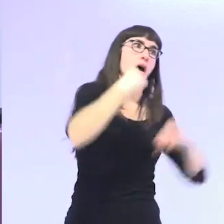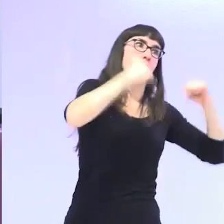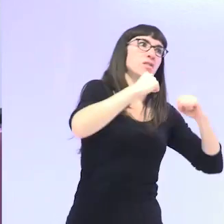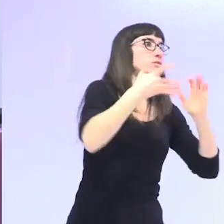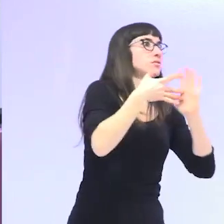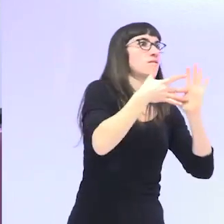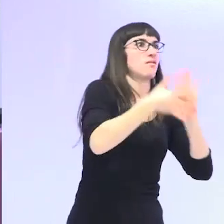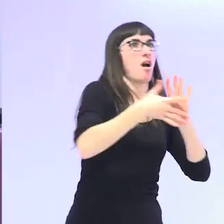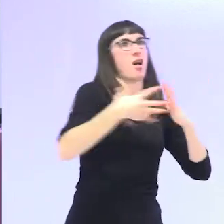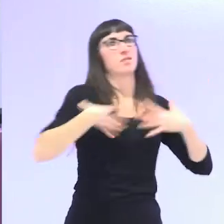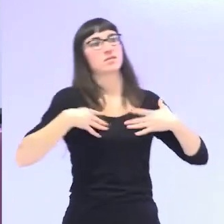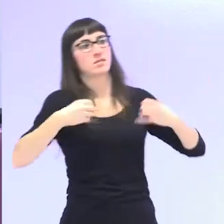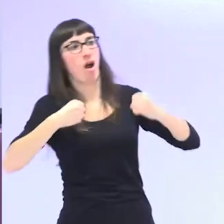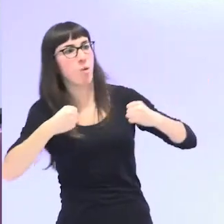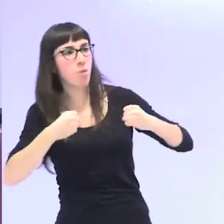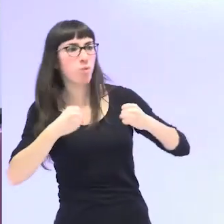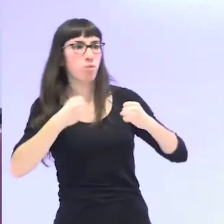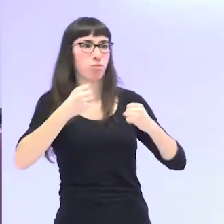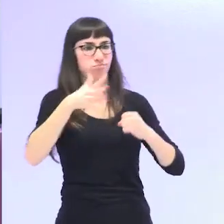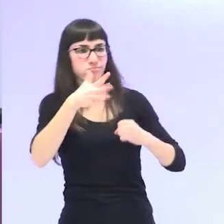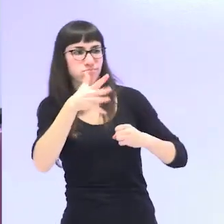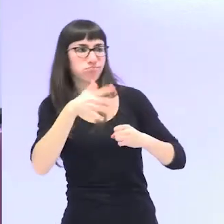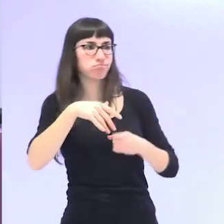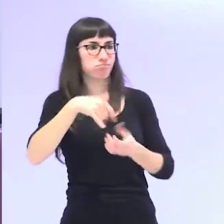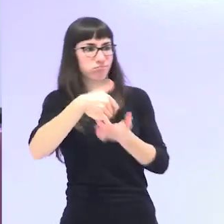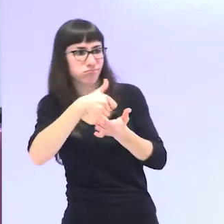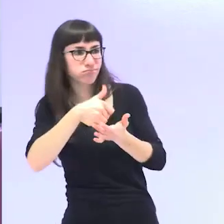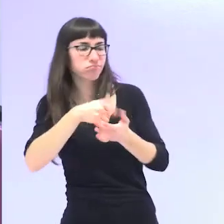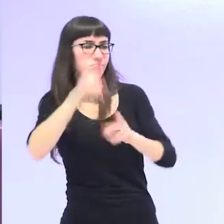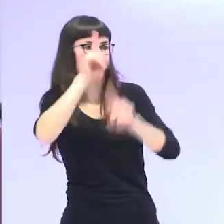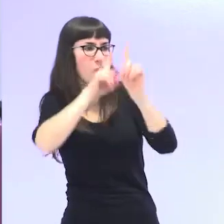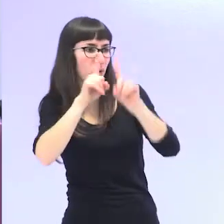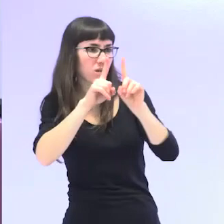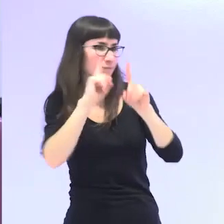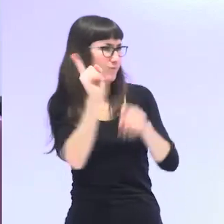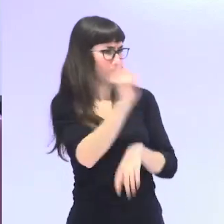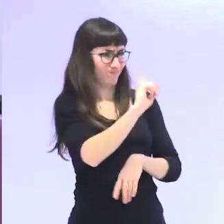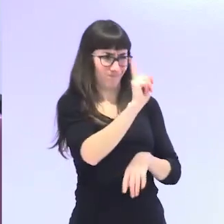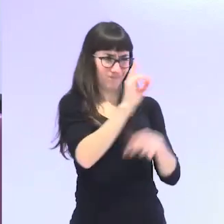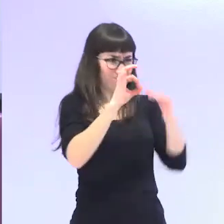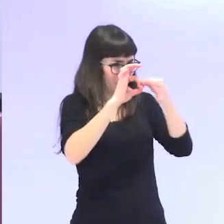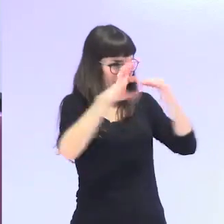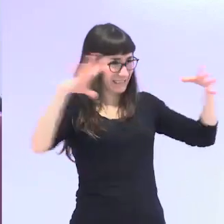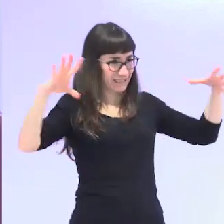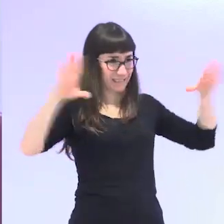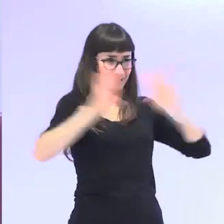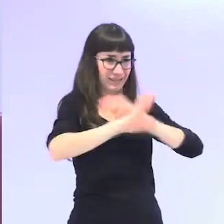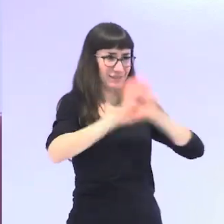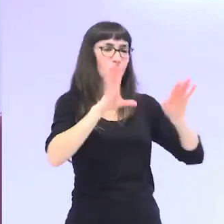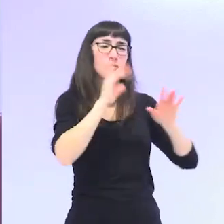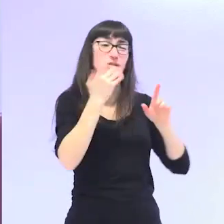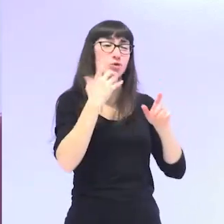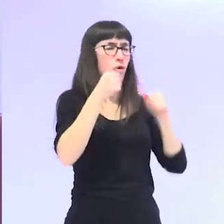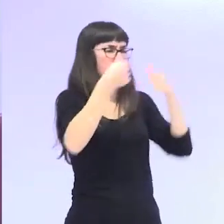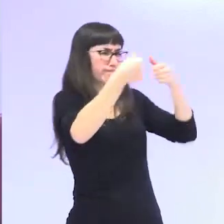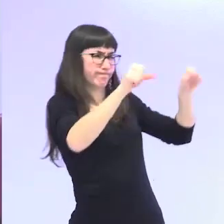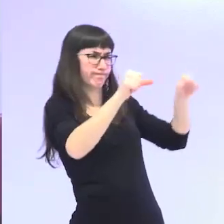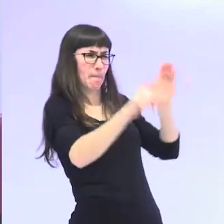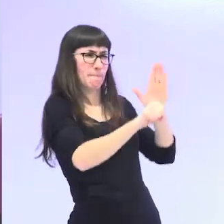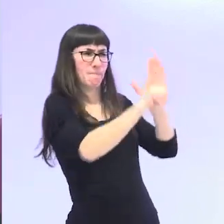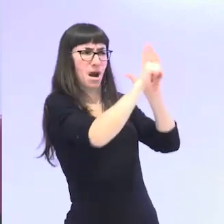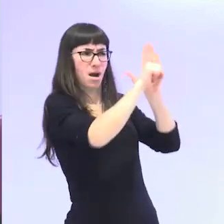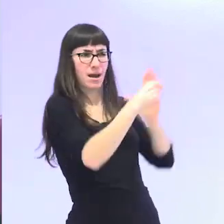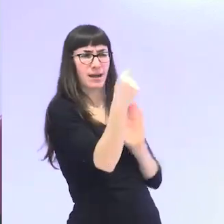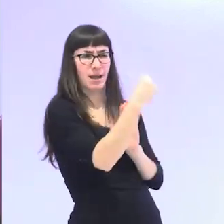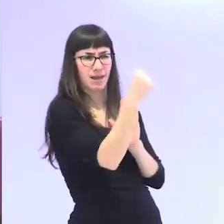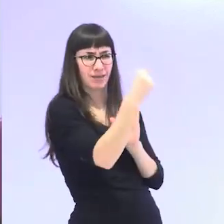es el envejecimiento porque termina generando una visión muy estigmatizadora sobre las personas mayores se terminan generando